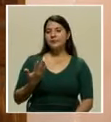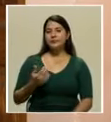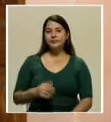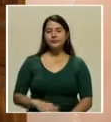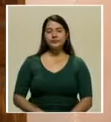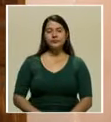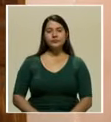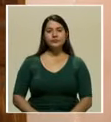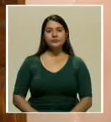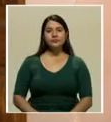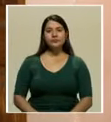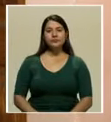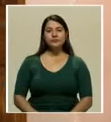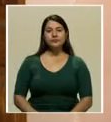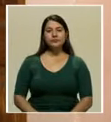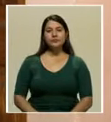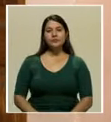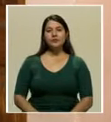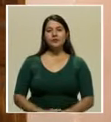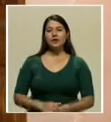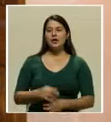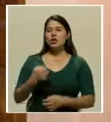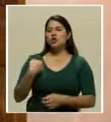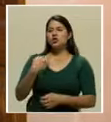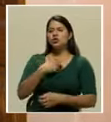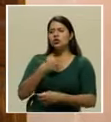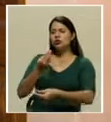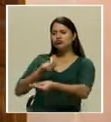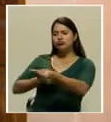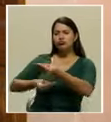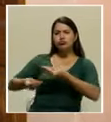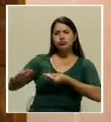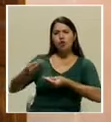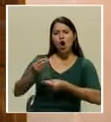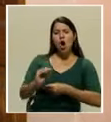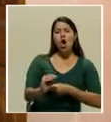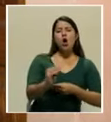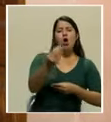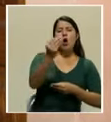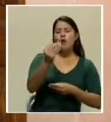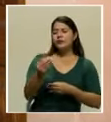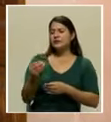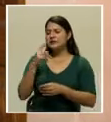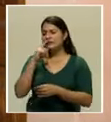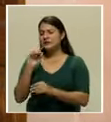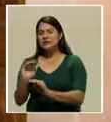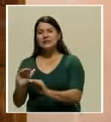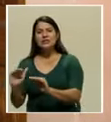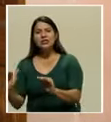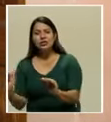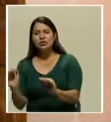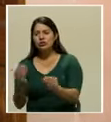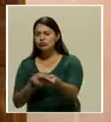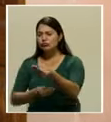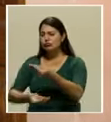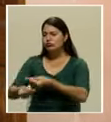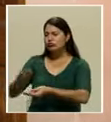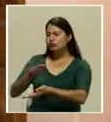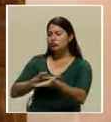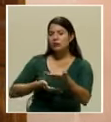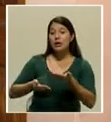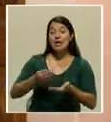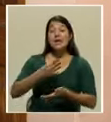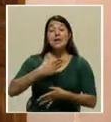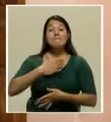intercambio entre los jóvenes y los niños y mi experiencia